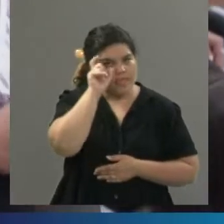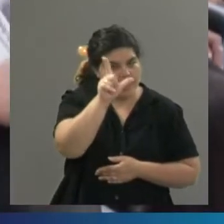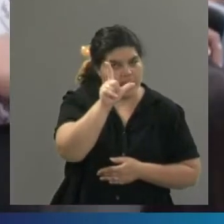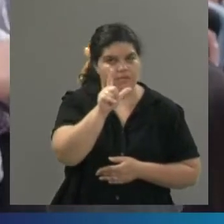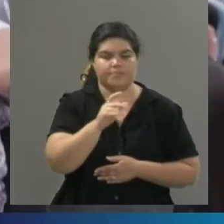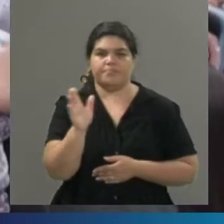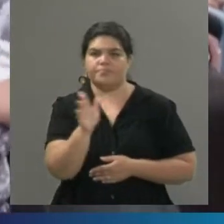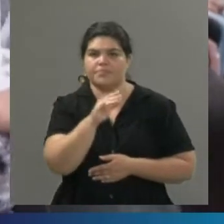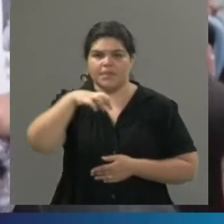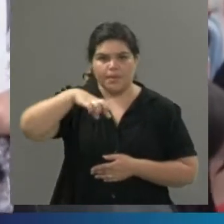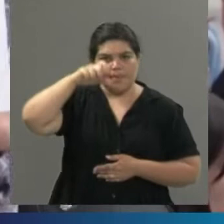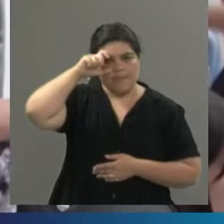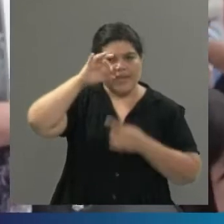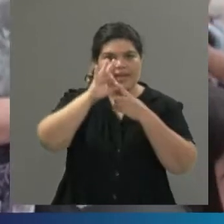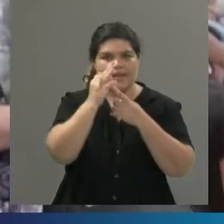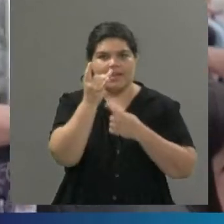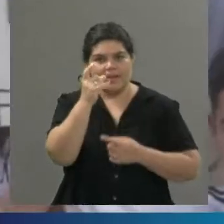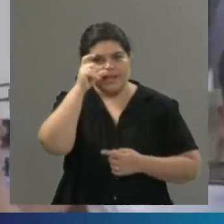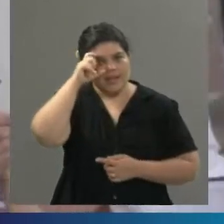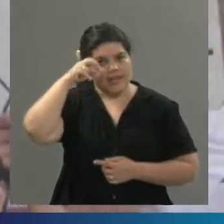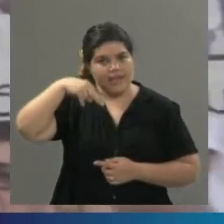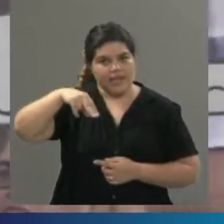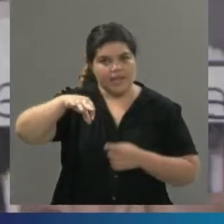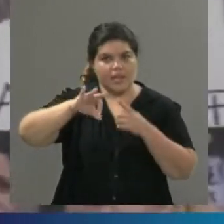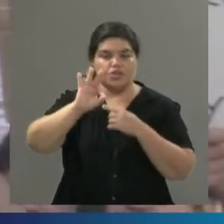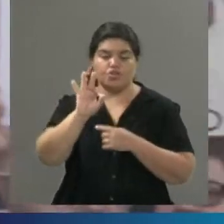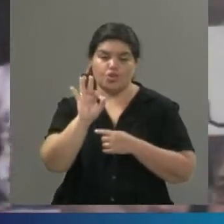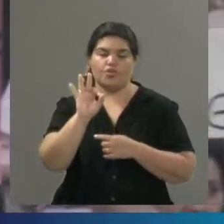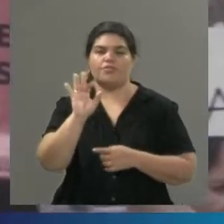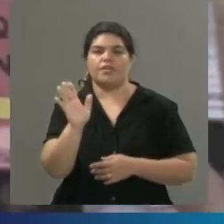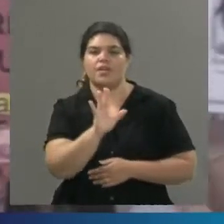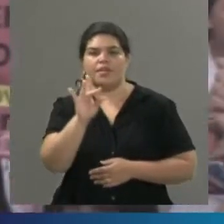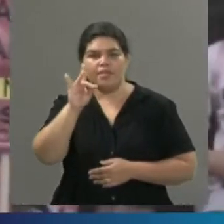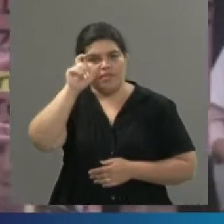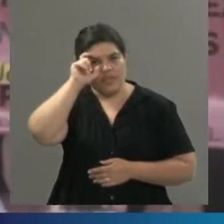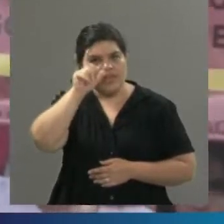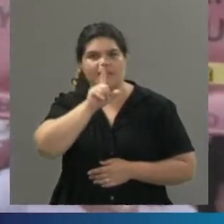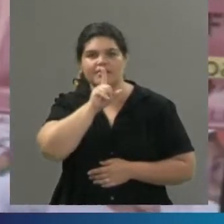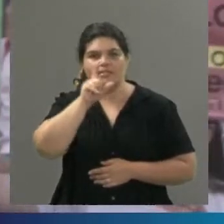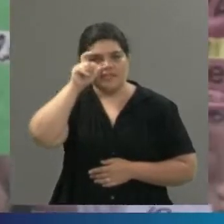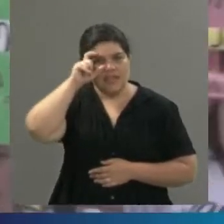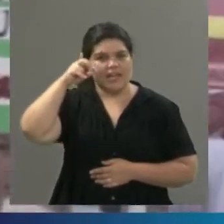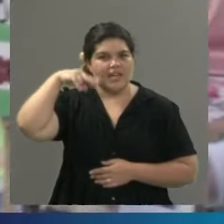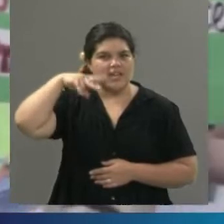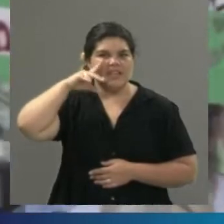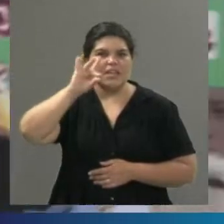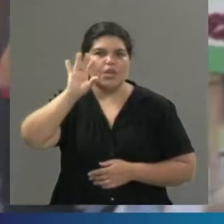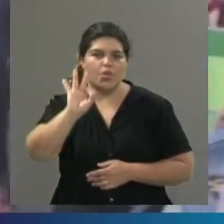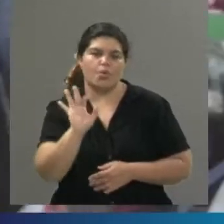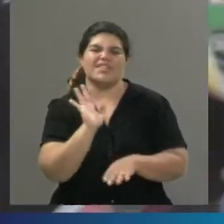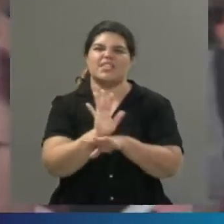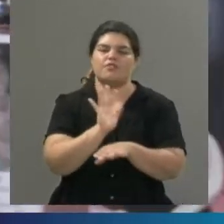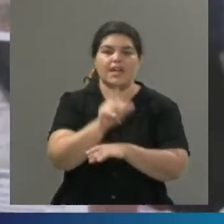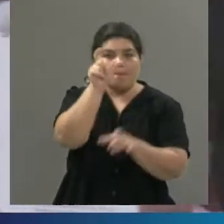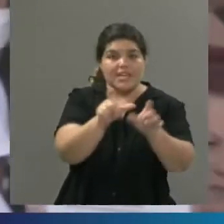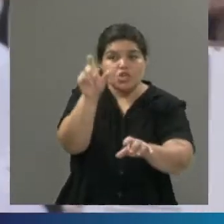Correpi, que justamente es un pequeño manual en el cual hay diferentes puntos para que ellos puedan reconocerse en la situación,